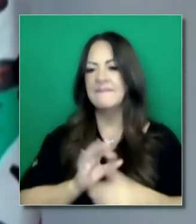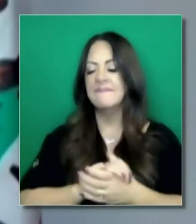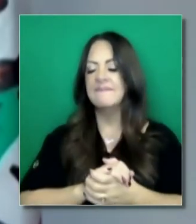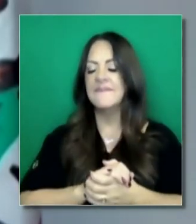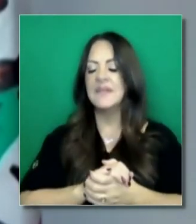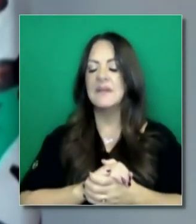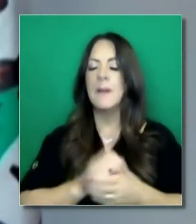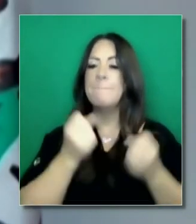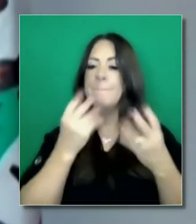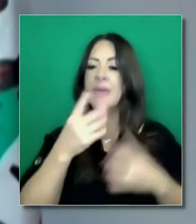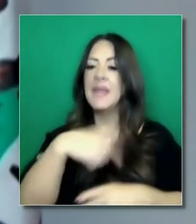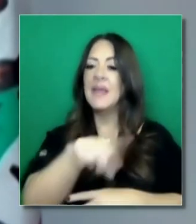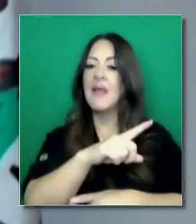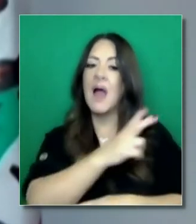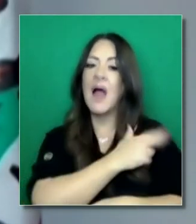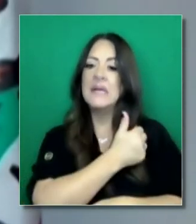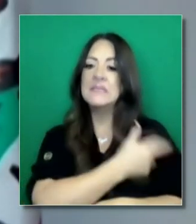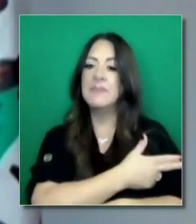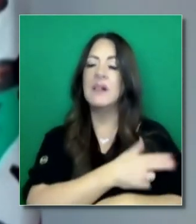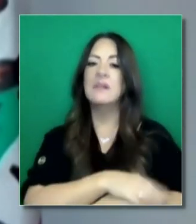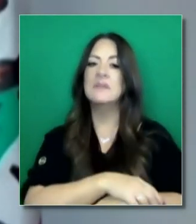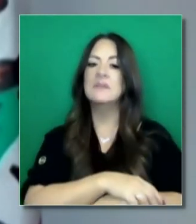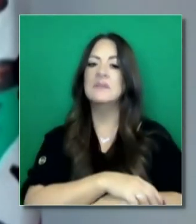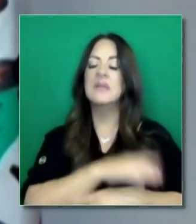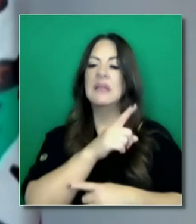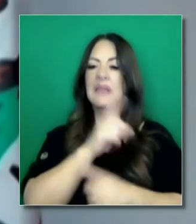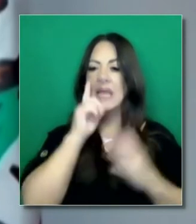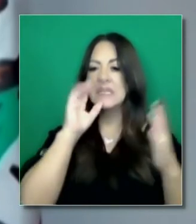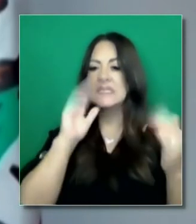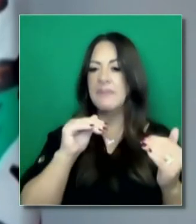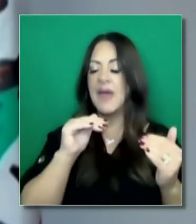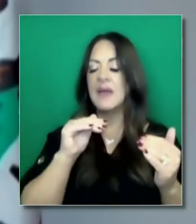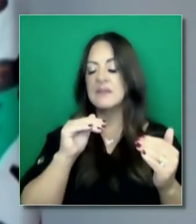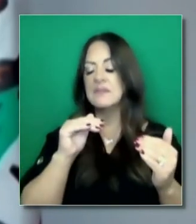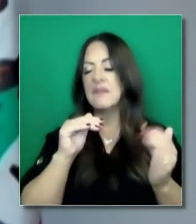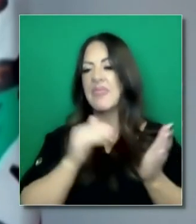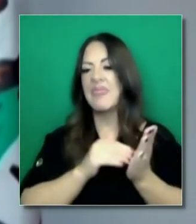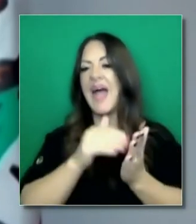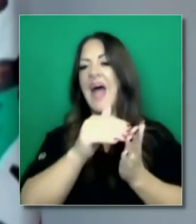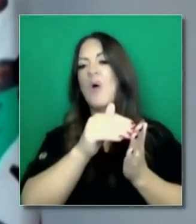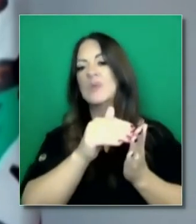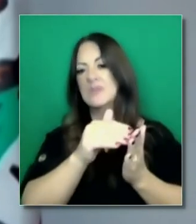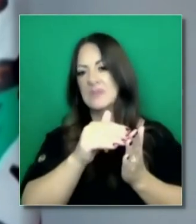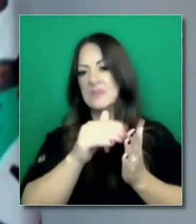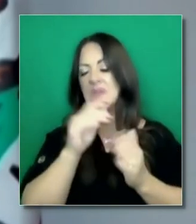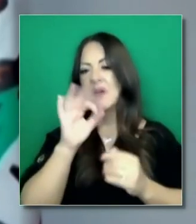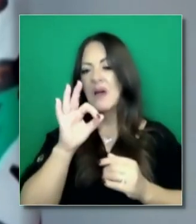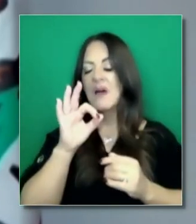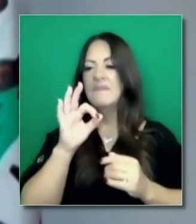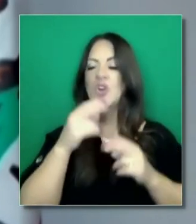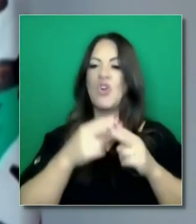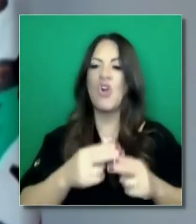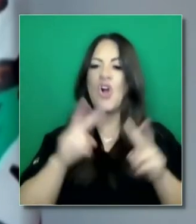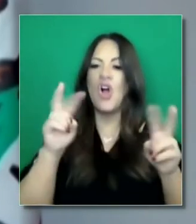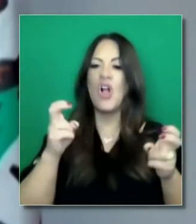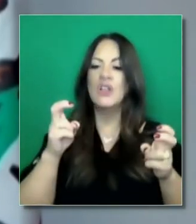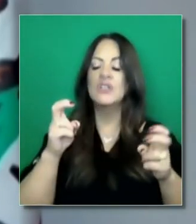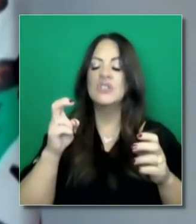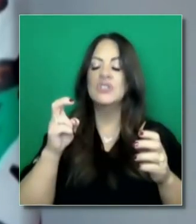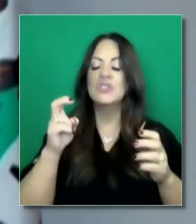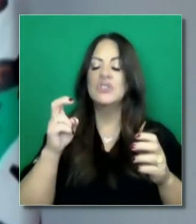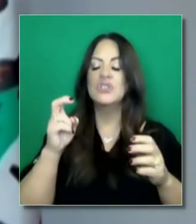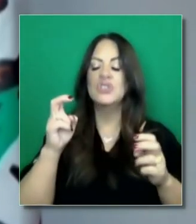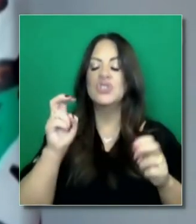diferentes hospitales que rutinariamente durante este tiempo esperan cientos hasta miles de enfermeras